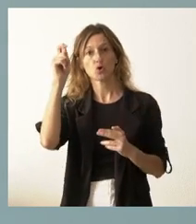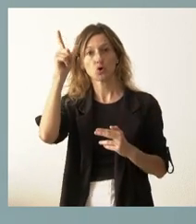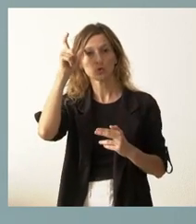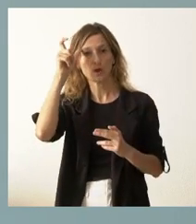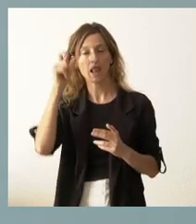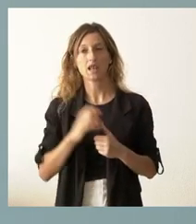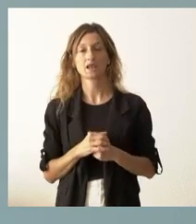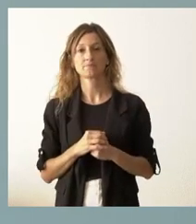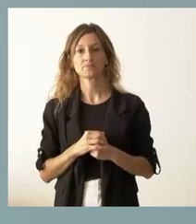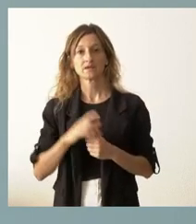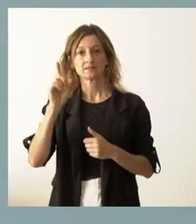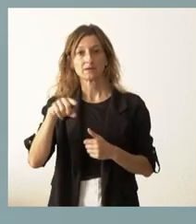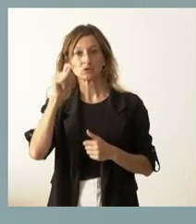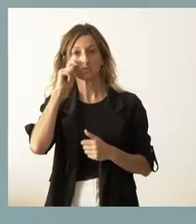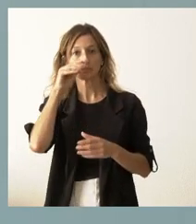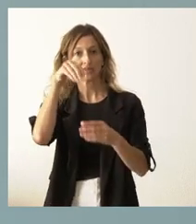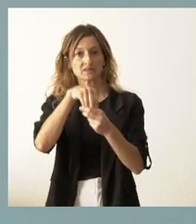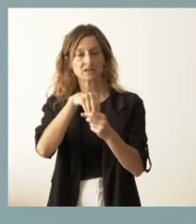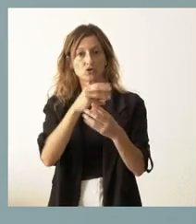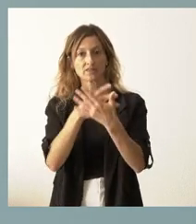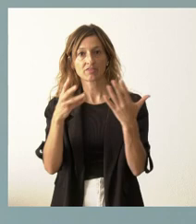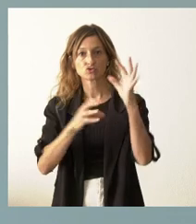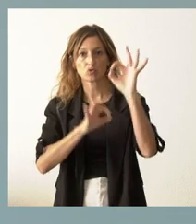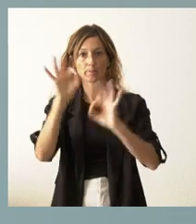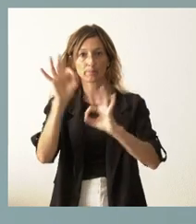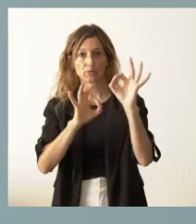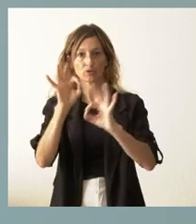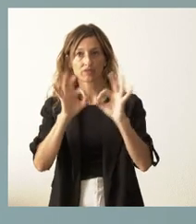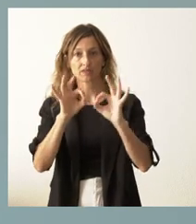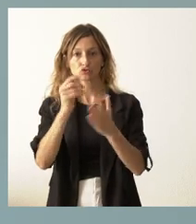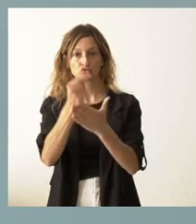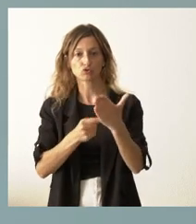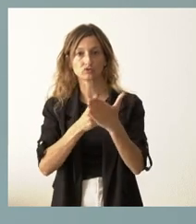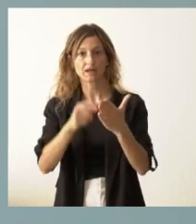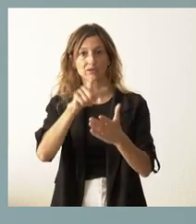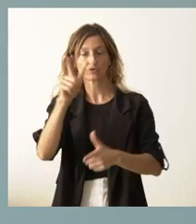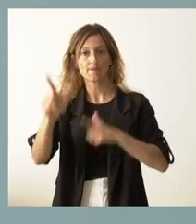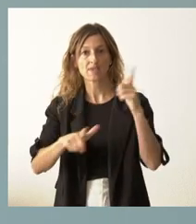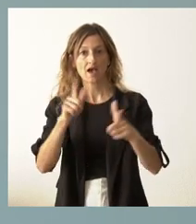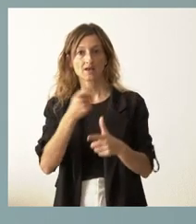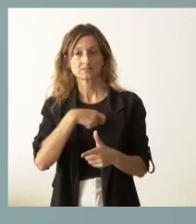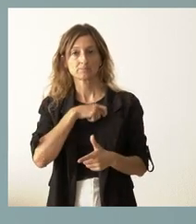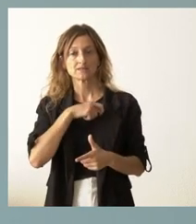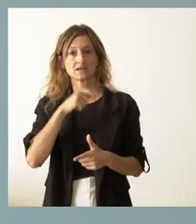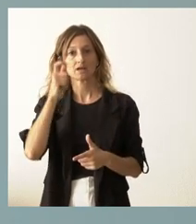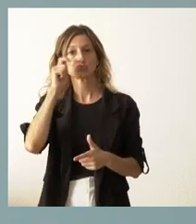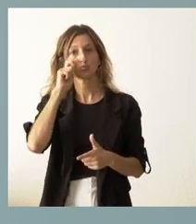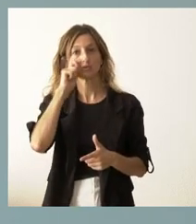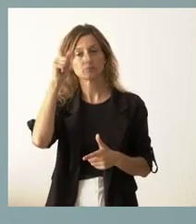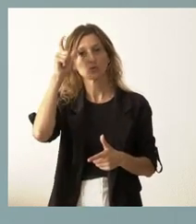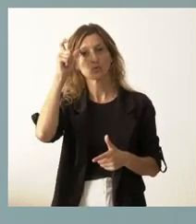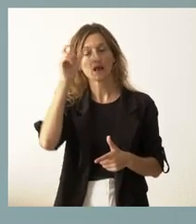rural y en turismo de interior. Tenemos el 18% del total de viajeros de toda España de turismo rural, el